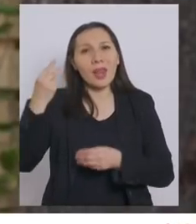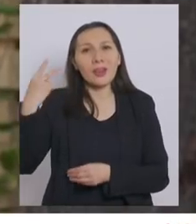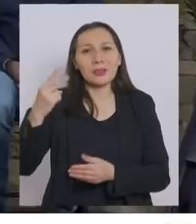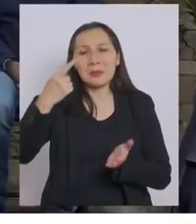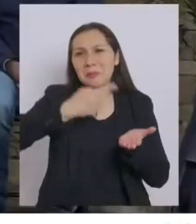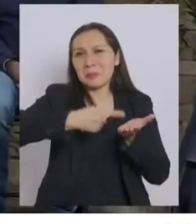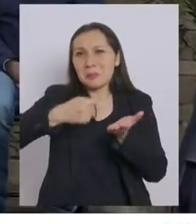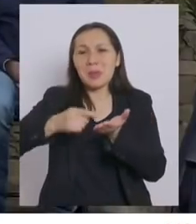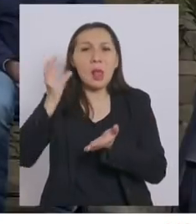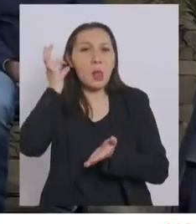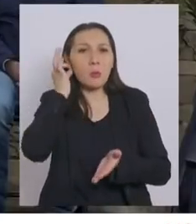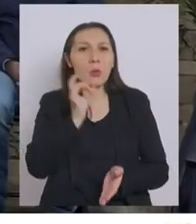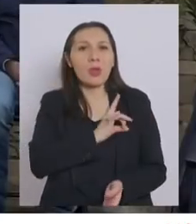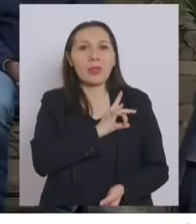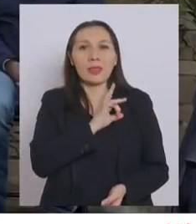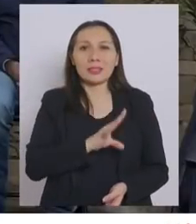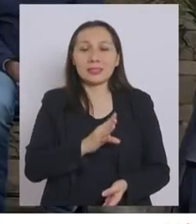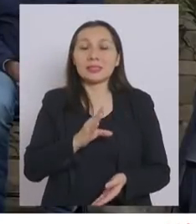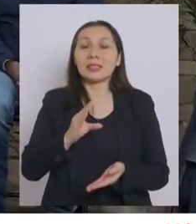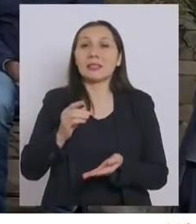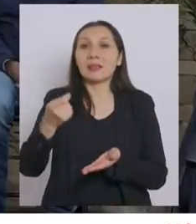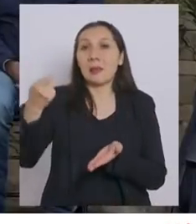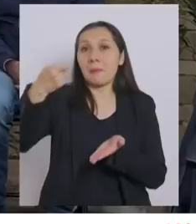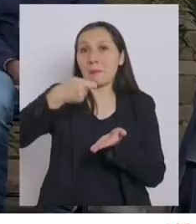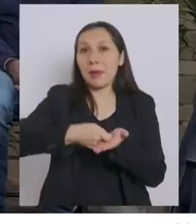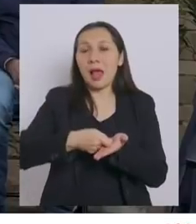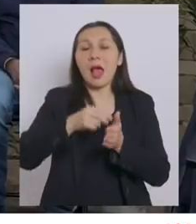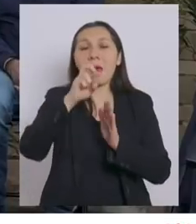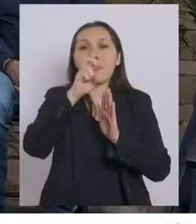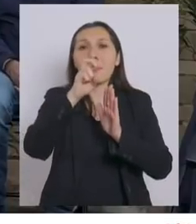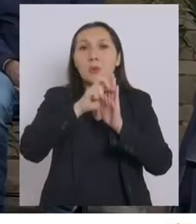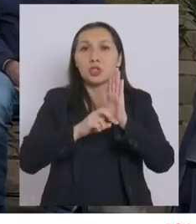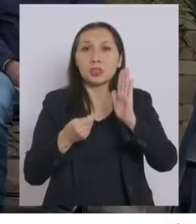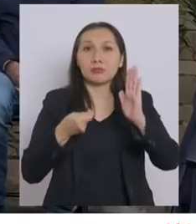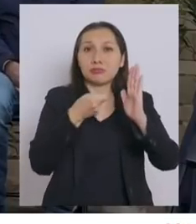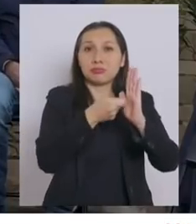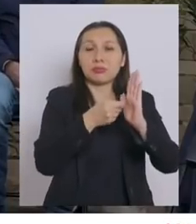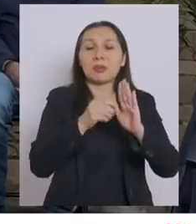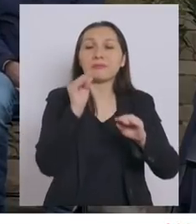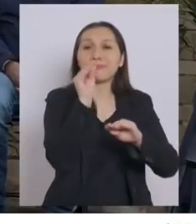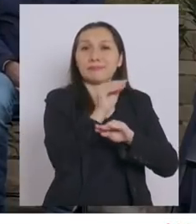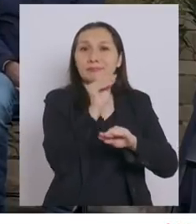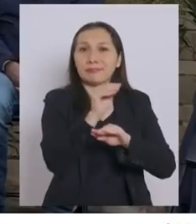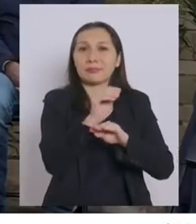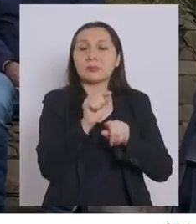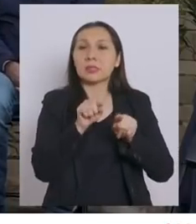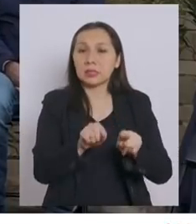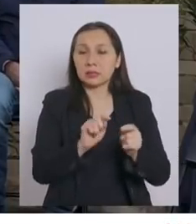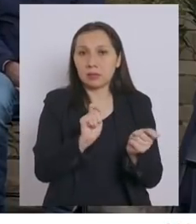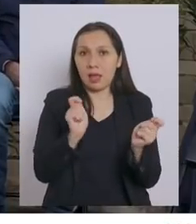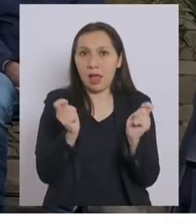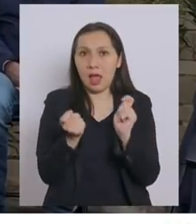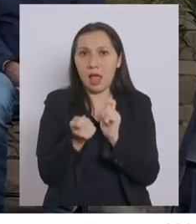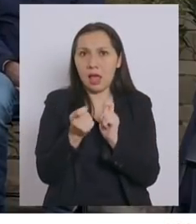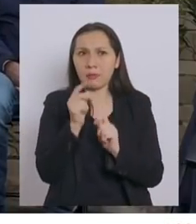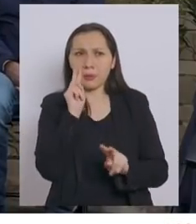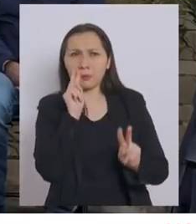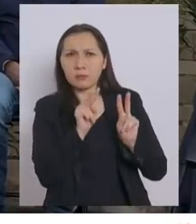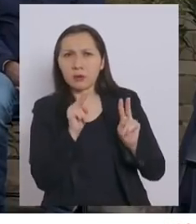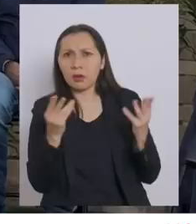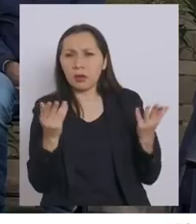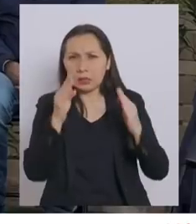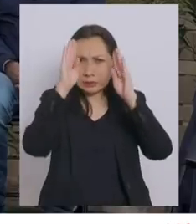para miles de mujeres de Chile. El ingreso del proyecto de pensiones de alimento, que viene a instalar un cambio de paradigma,